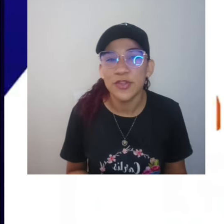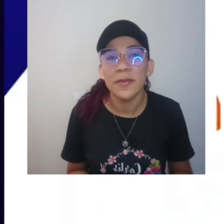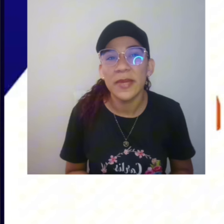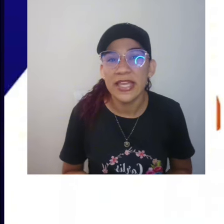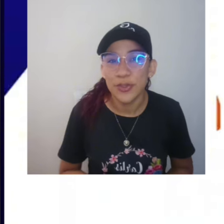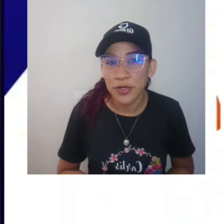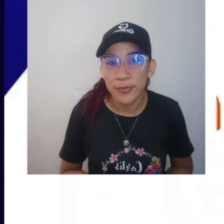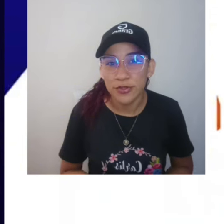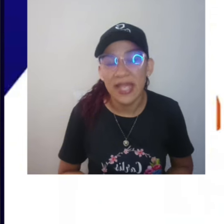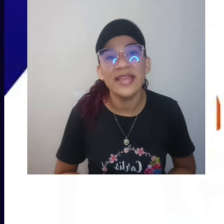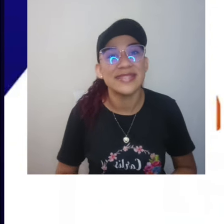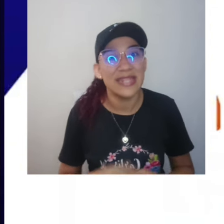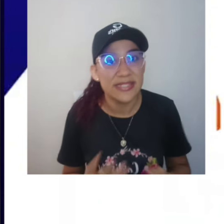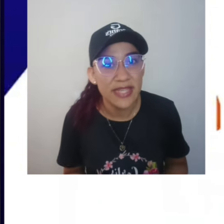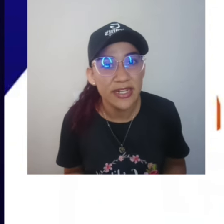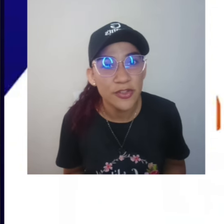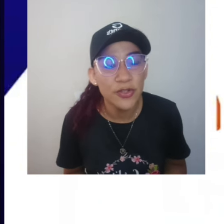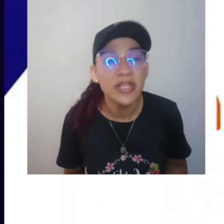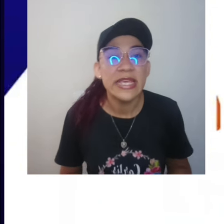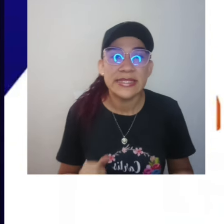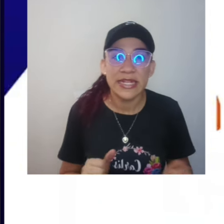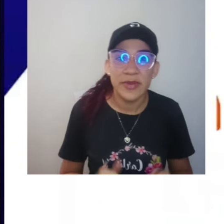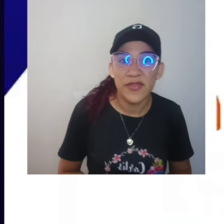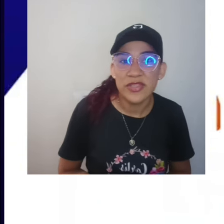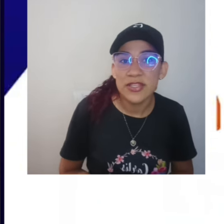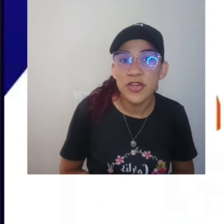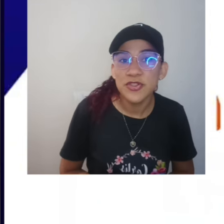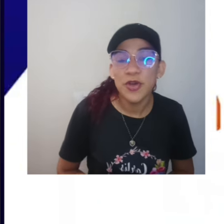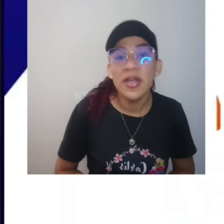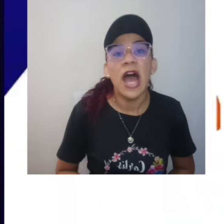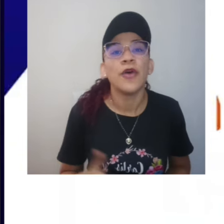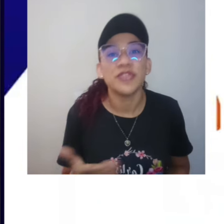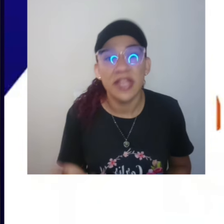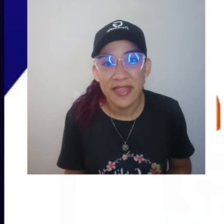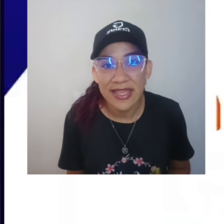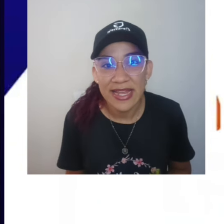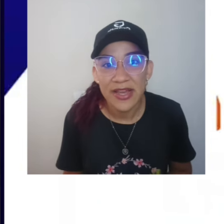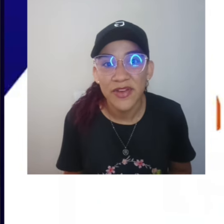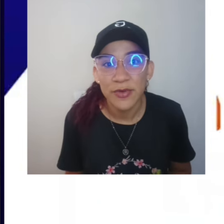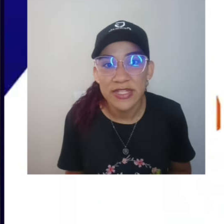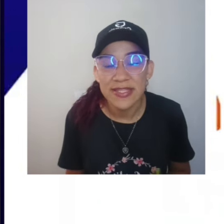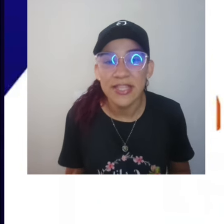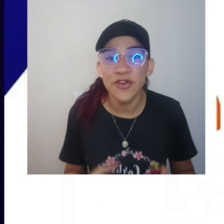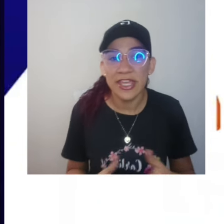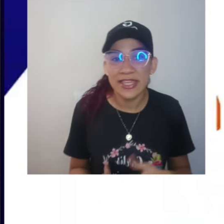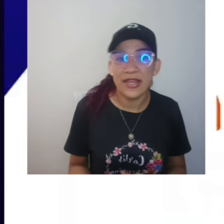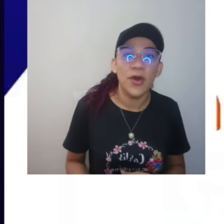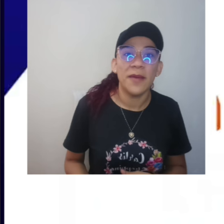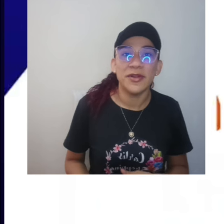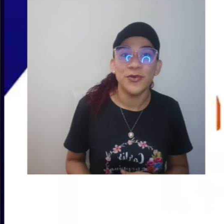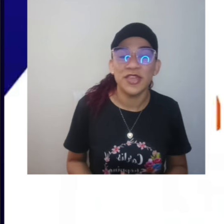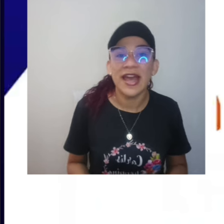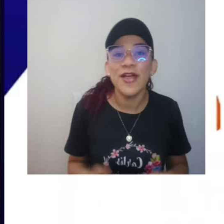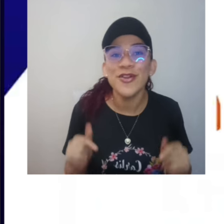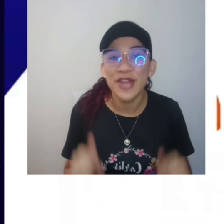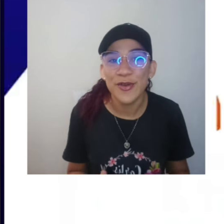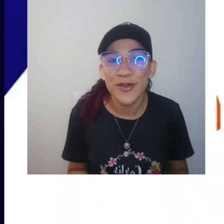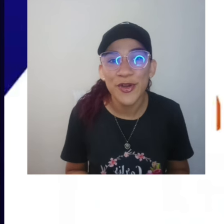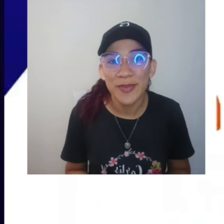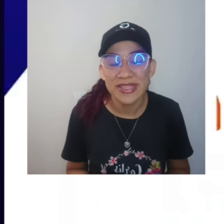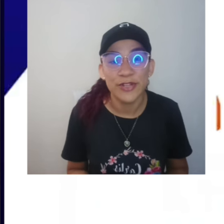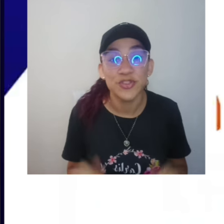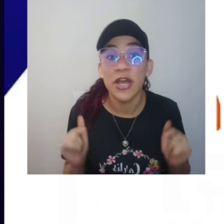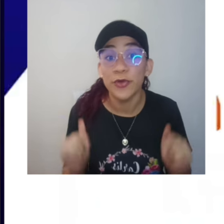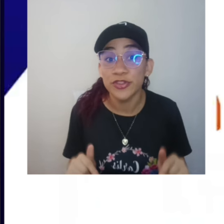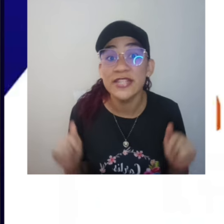¿Qué le pareció este pequeño reportaje? ¿Será cierto? ¿Será beneficioso? ¿A ustedes qué le ha favorecido? ¿En qué los ha perjudicado? Los leo